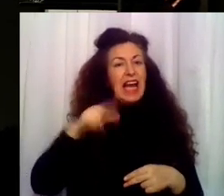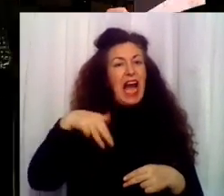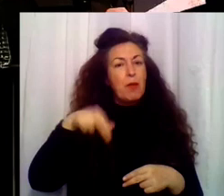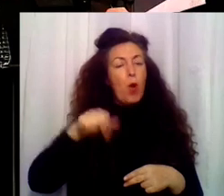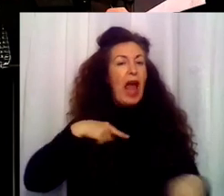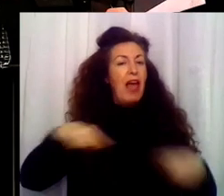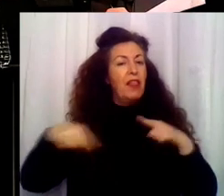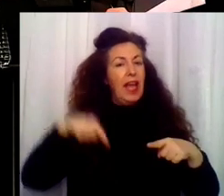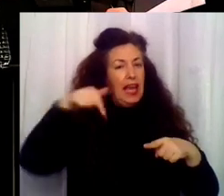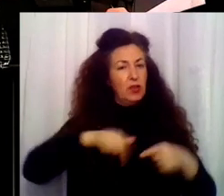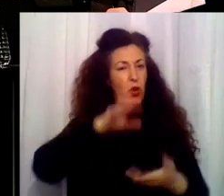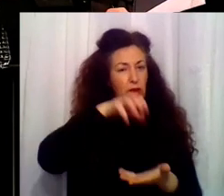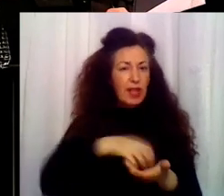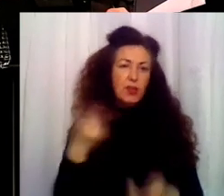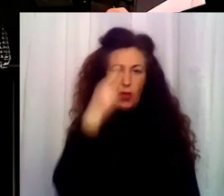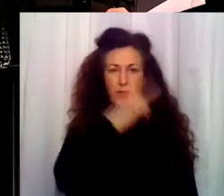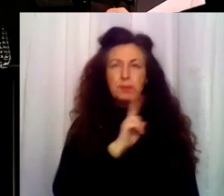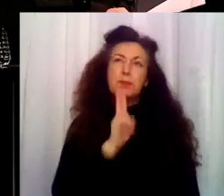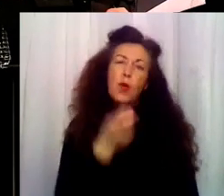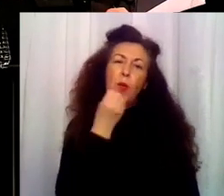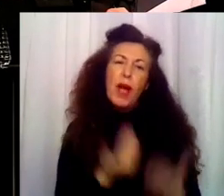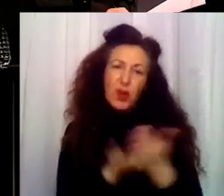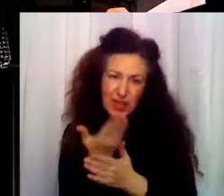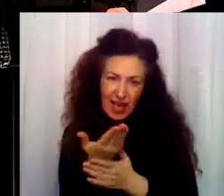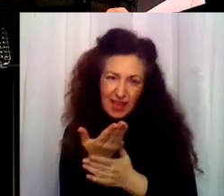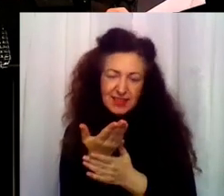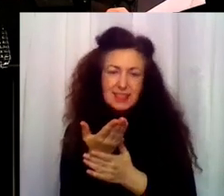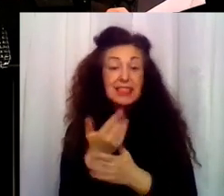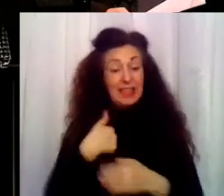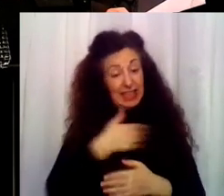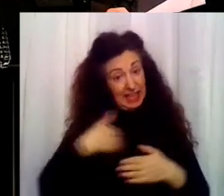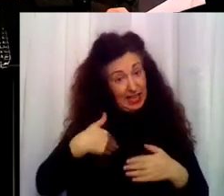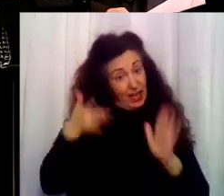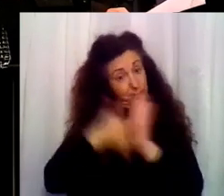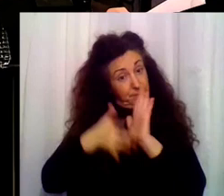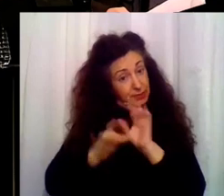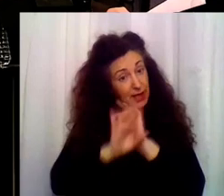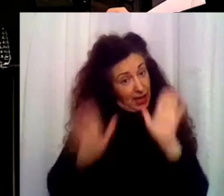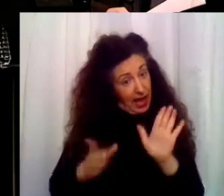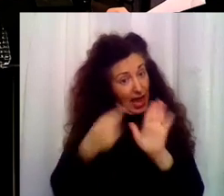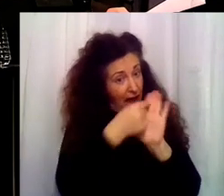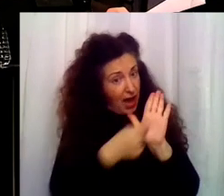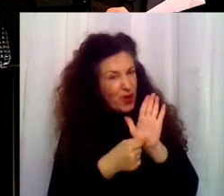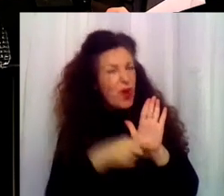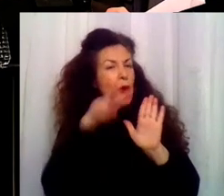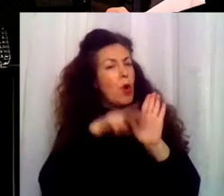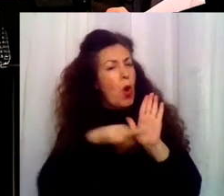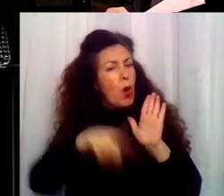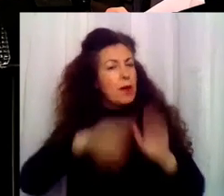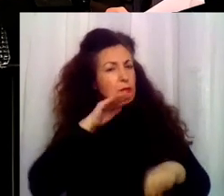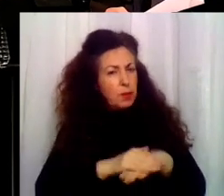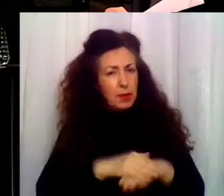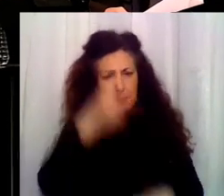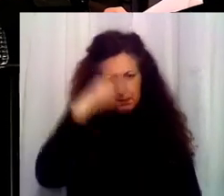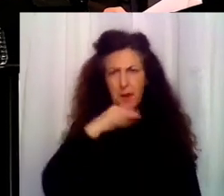Bien, quiero que en esta conversación dejemos claras algunas reglas que han de cumplir. Oiga, ¿cuándo podré recuperar mi